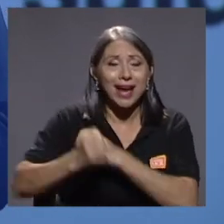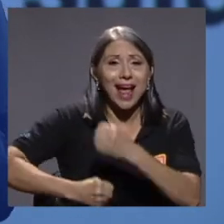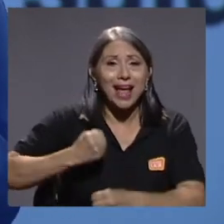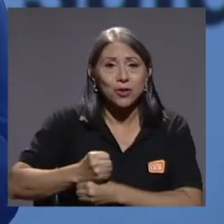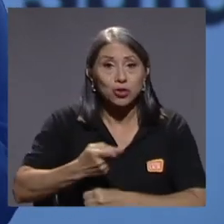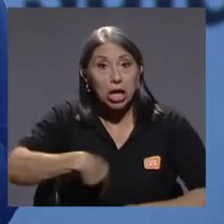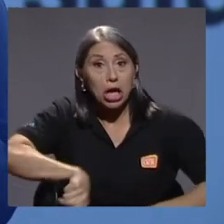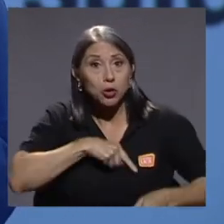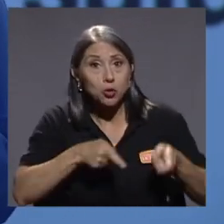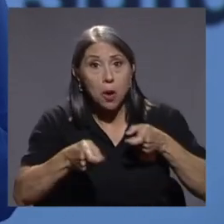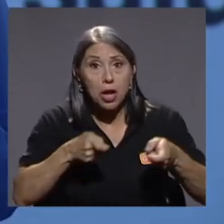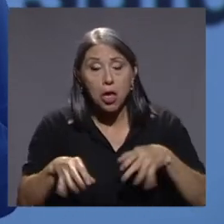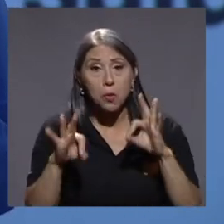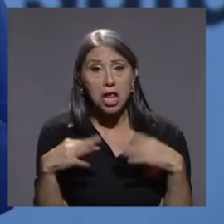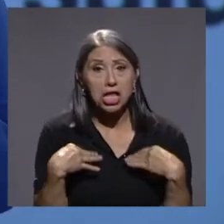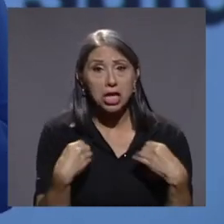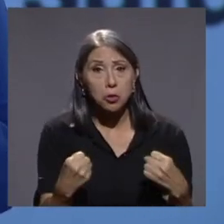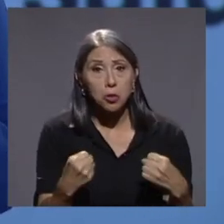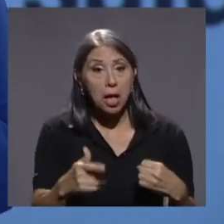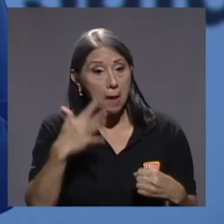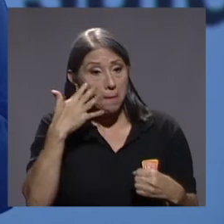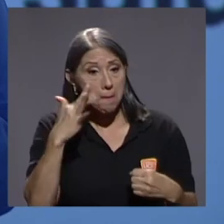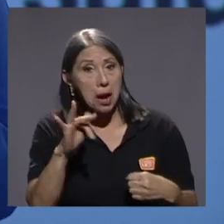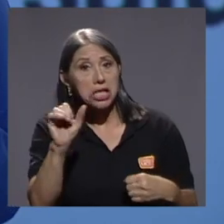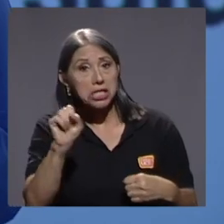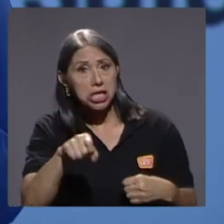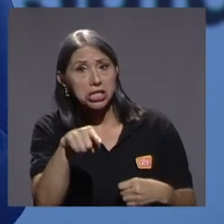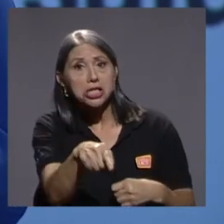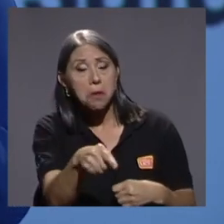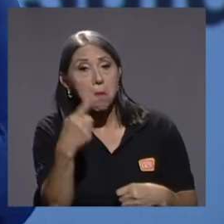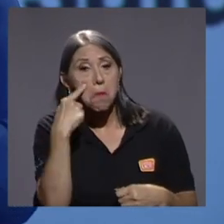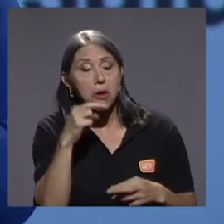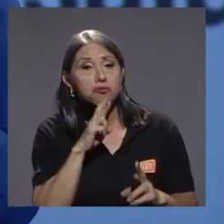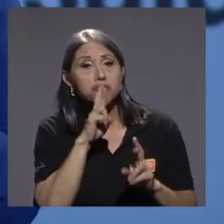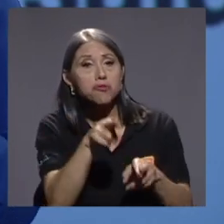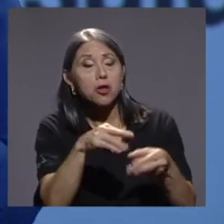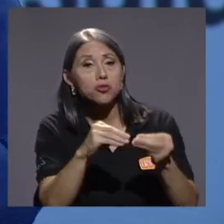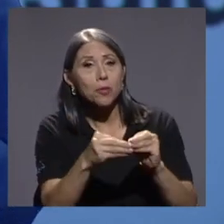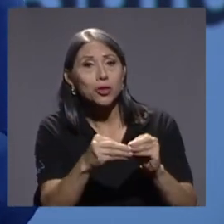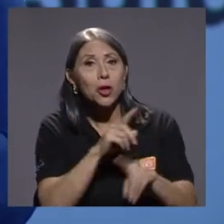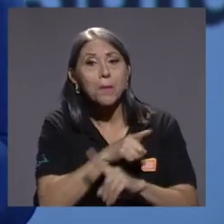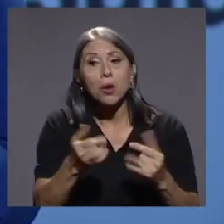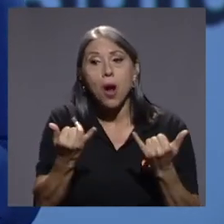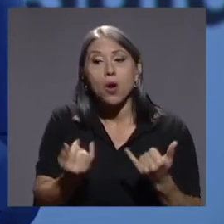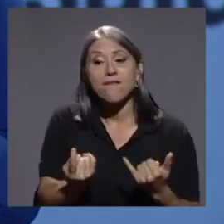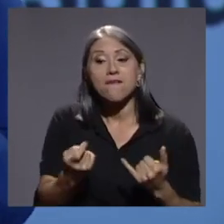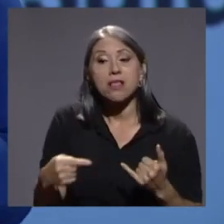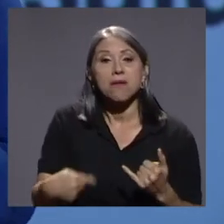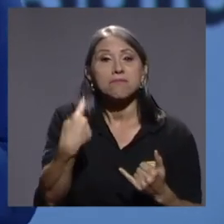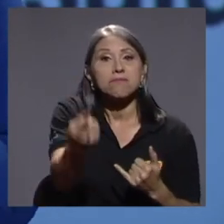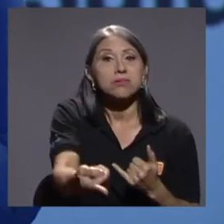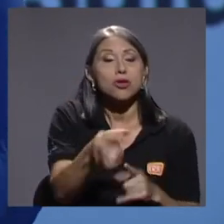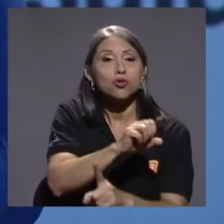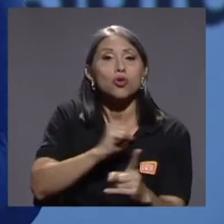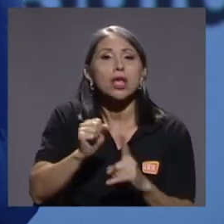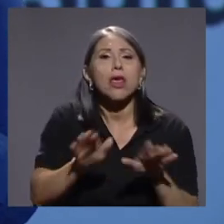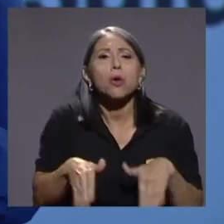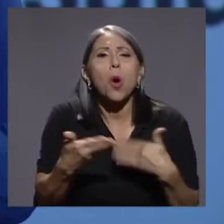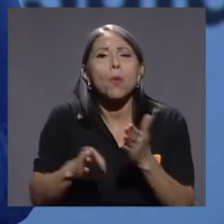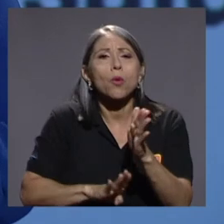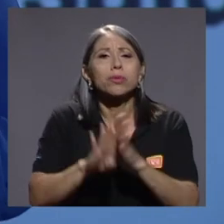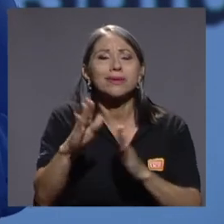Los números parecen indicar que sí. Nos resta saber cómo vamos a ser como sociedad para salir adelante.